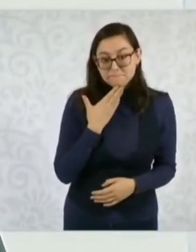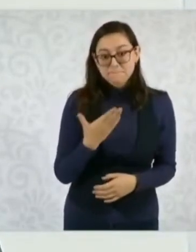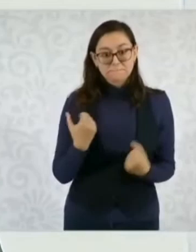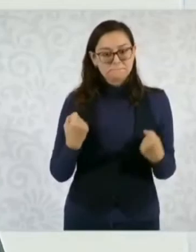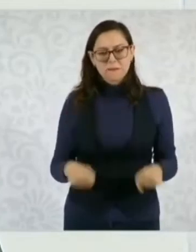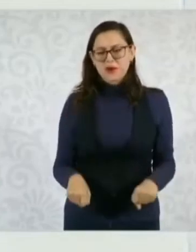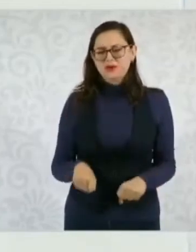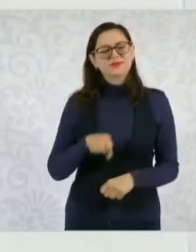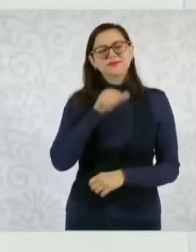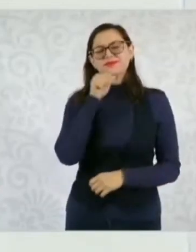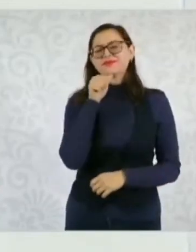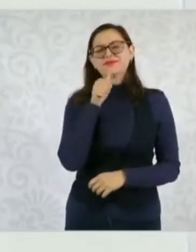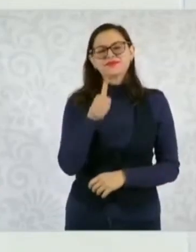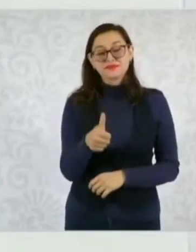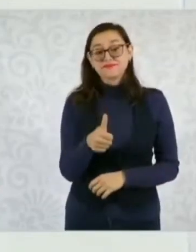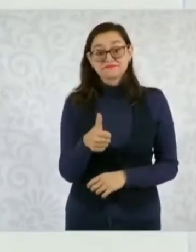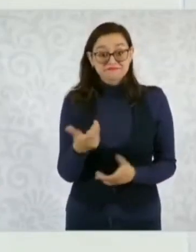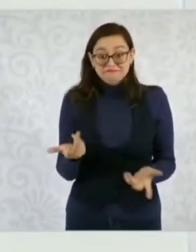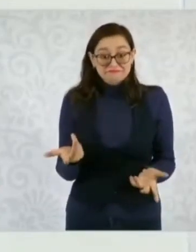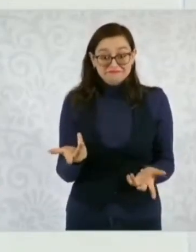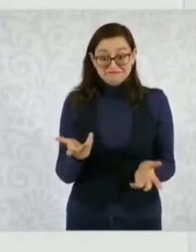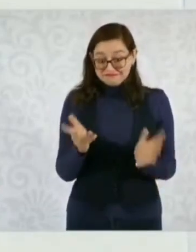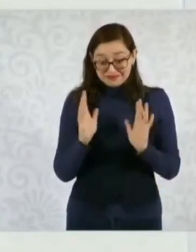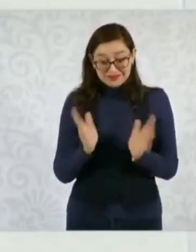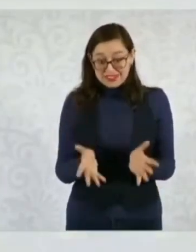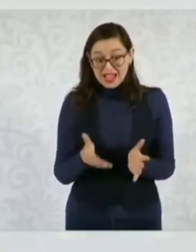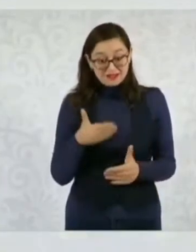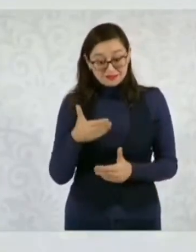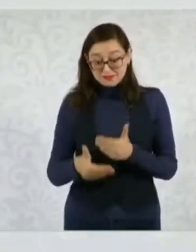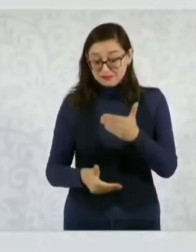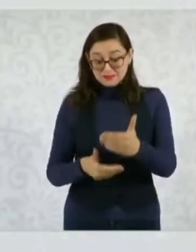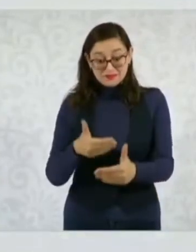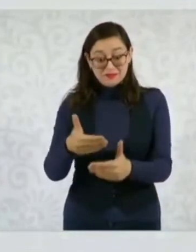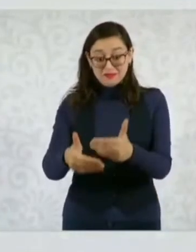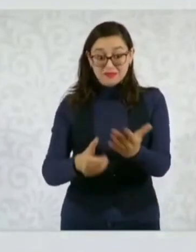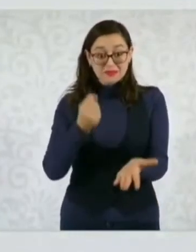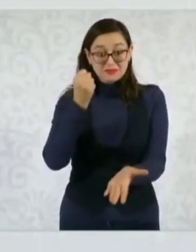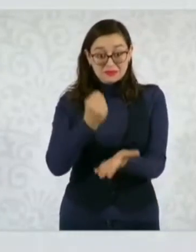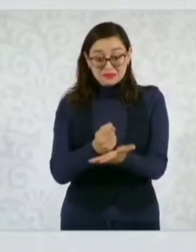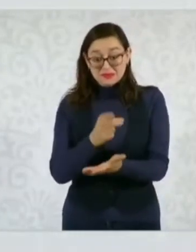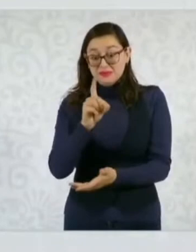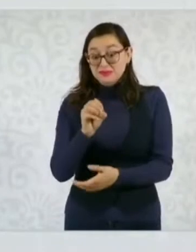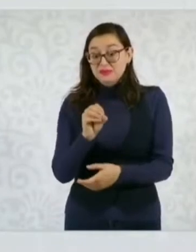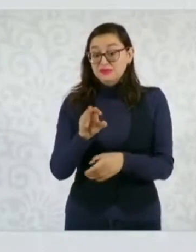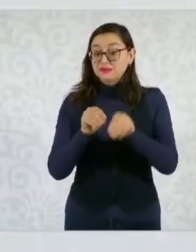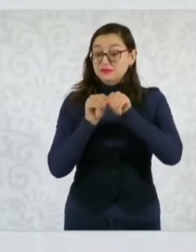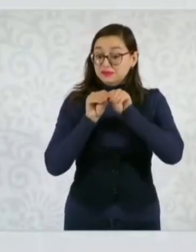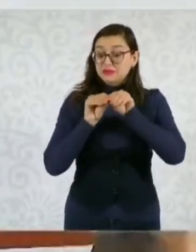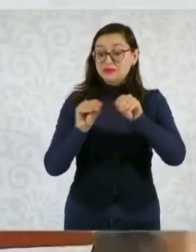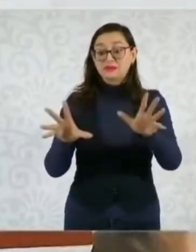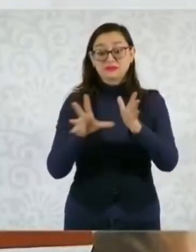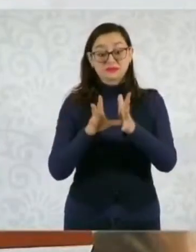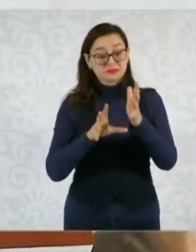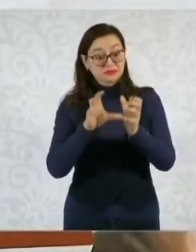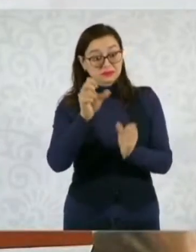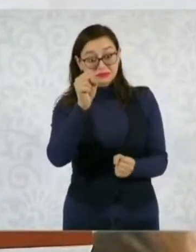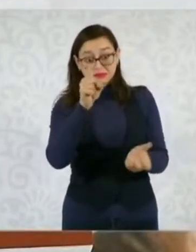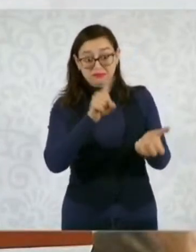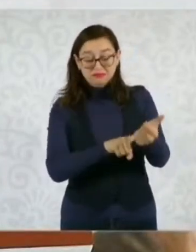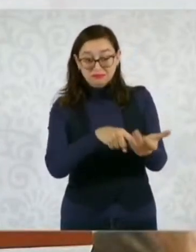imponer nada. Esto va a ocurrir, eso ya se sancionó, ya se publicó, ya es parte de la Constitución